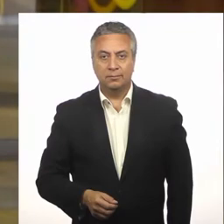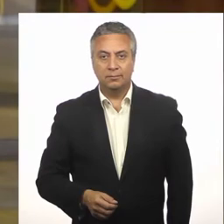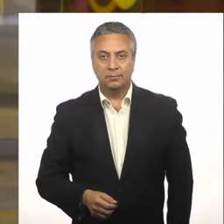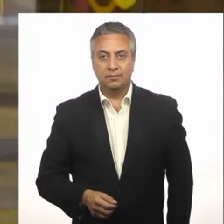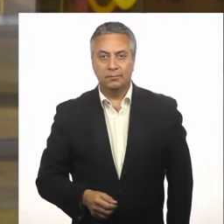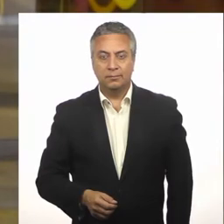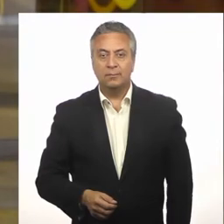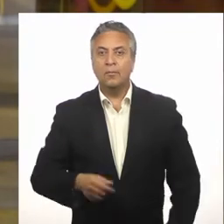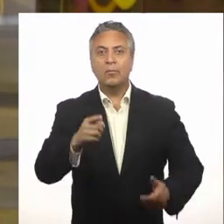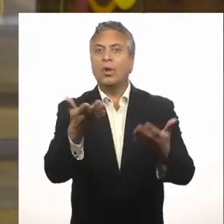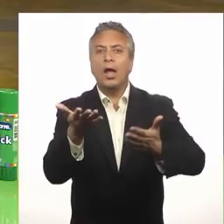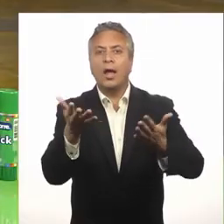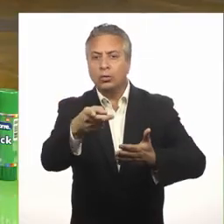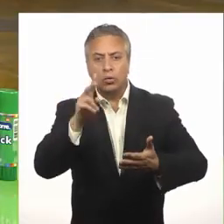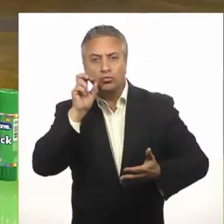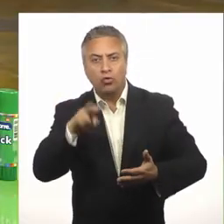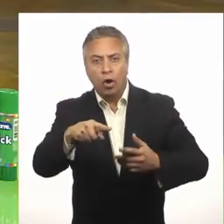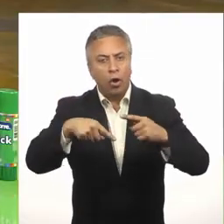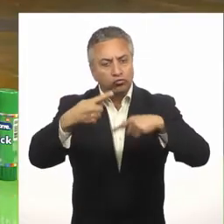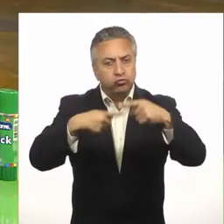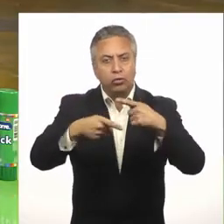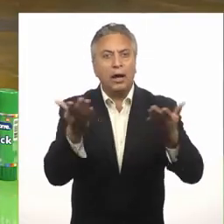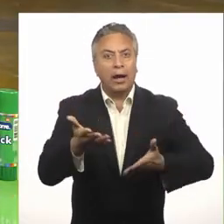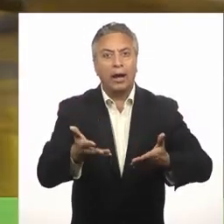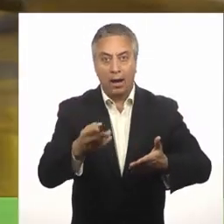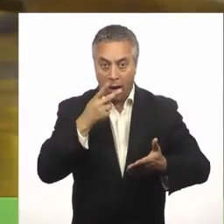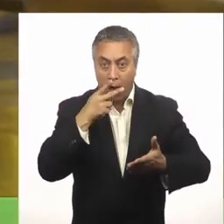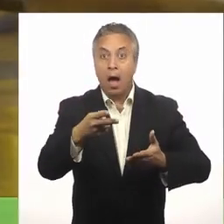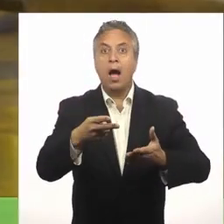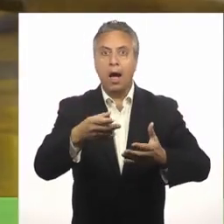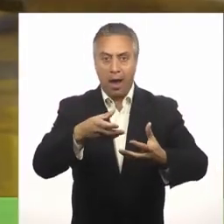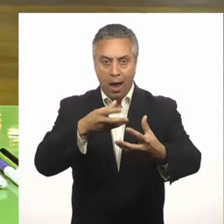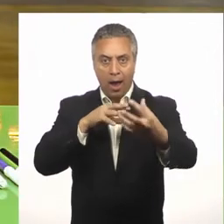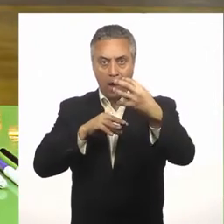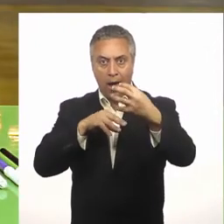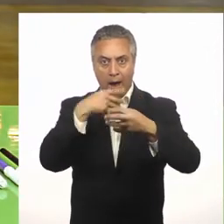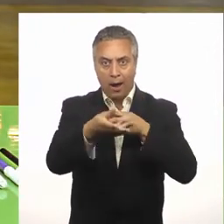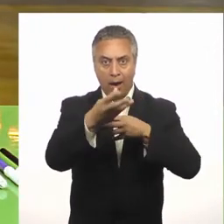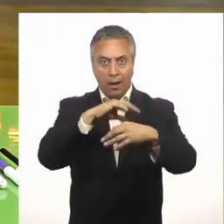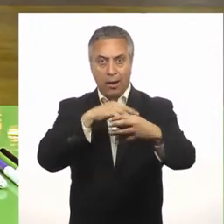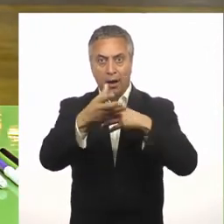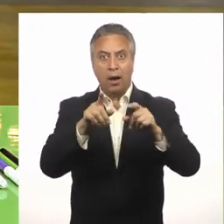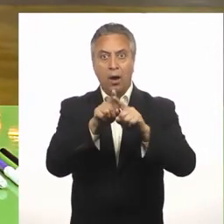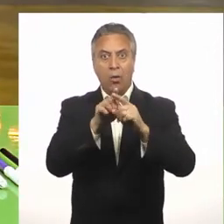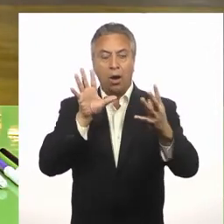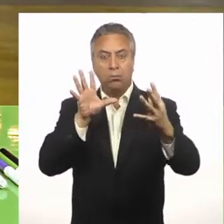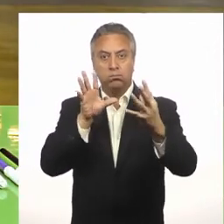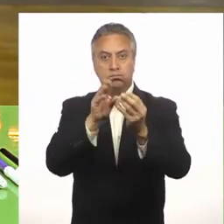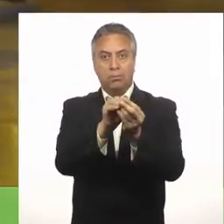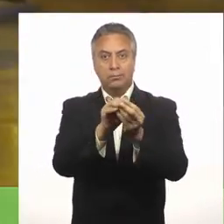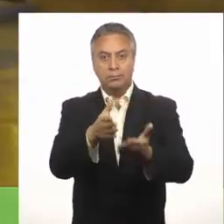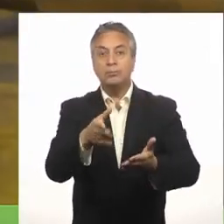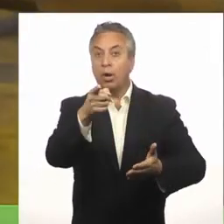¿Qué observaste cuando los discos giraron? Sí, las imágenes se superponían. ¿Sabes por qué ocurre esto? Aunque no lo creas, cuando miras